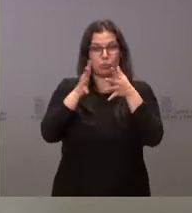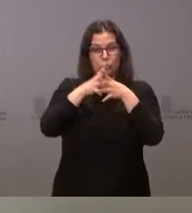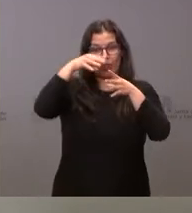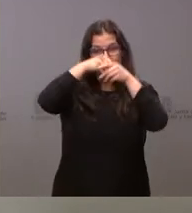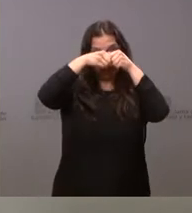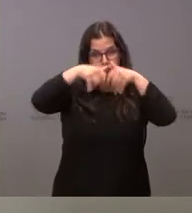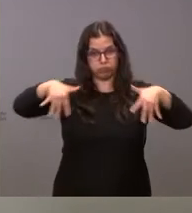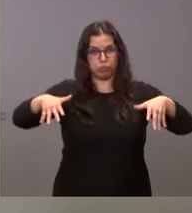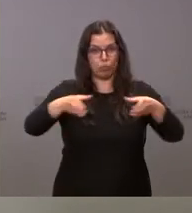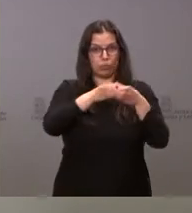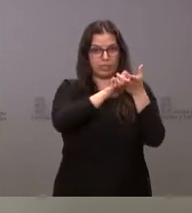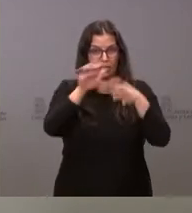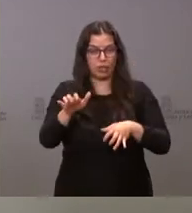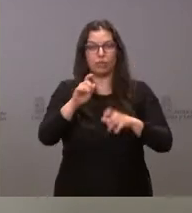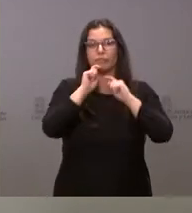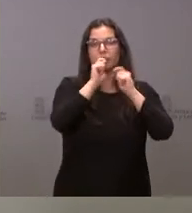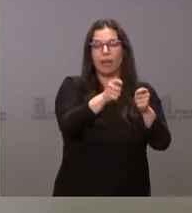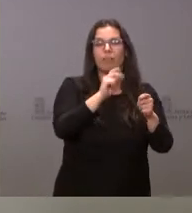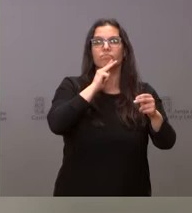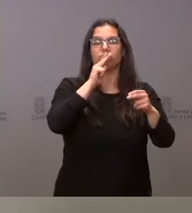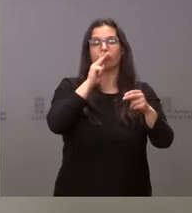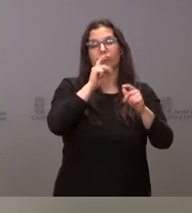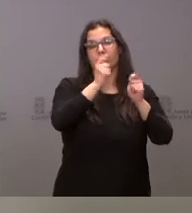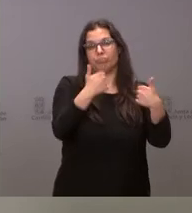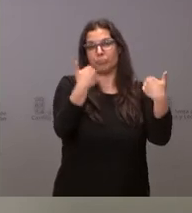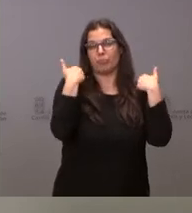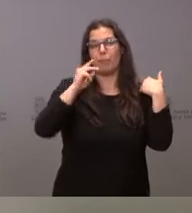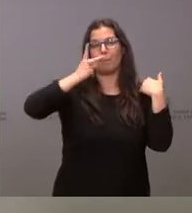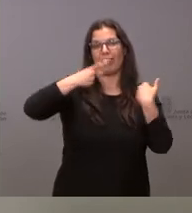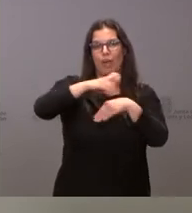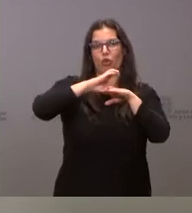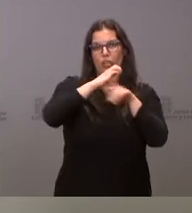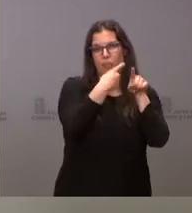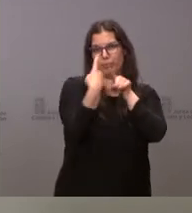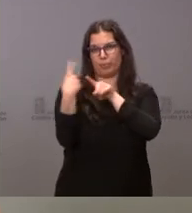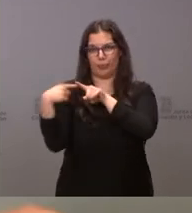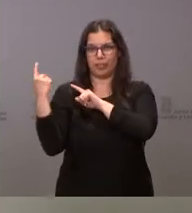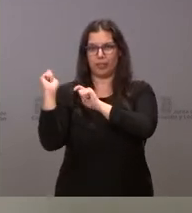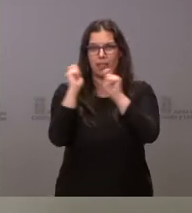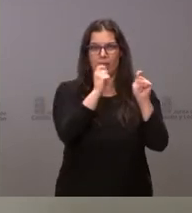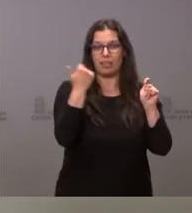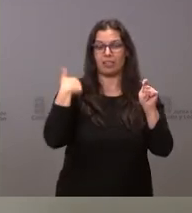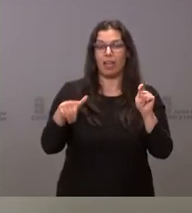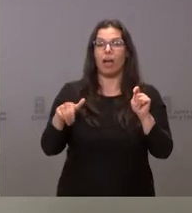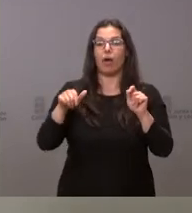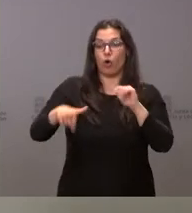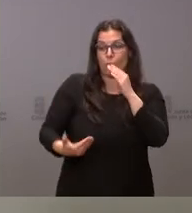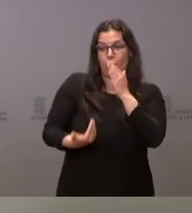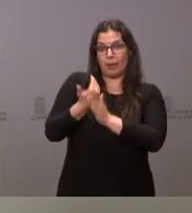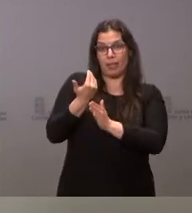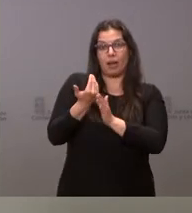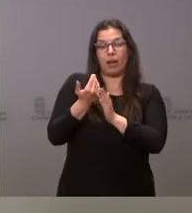Castilla y León. Se han nombrado varios viceconsejeros, una vez que se ha publicado esta mañana